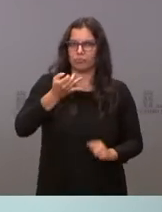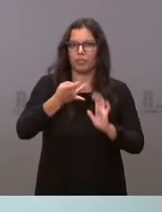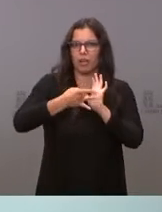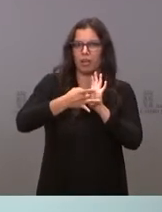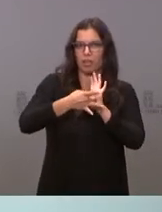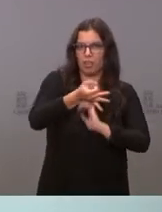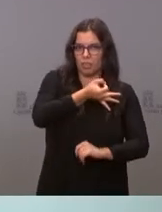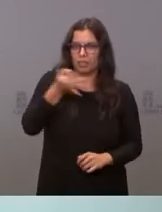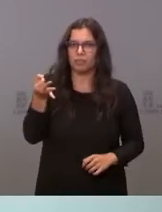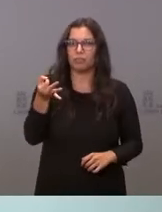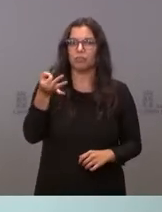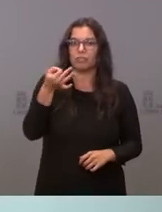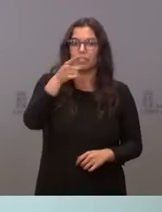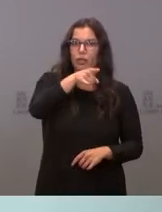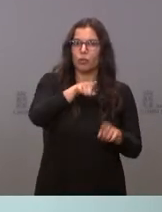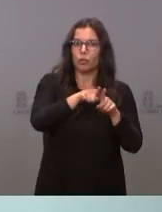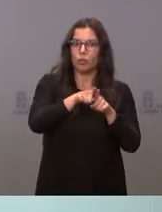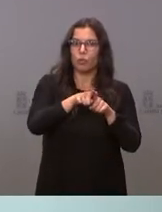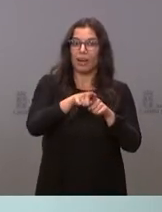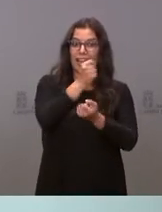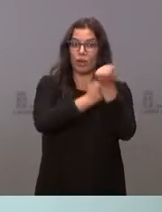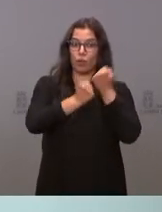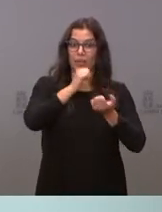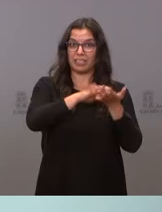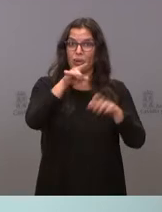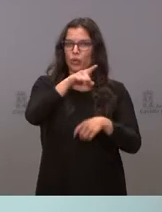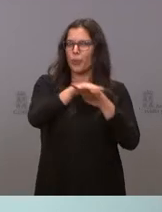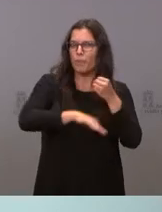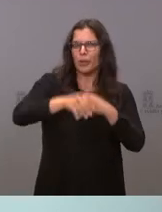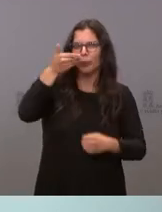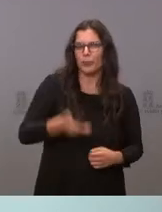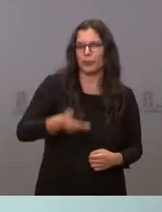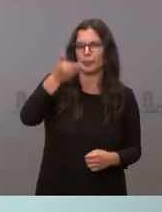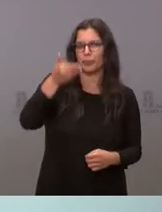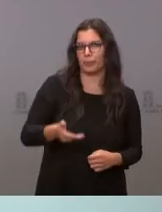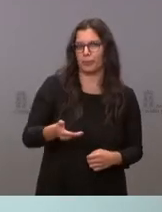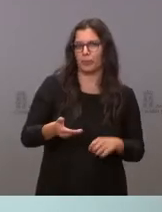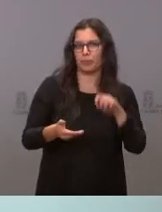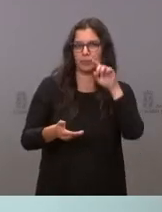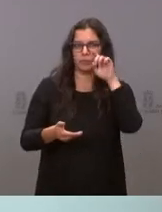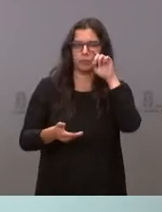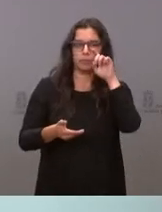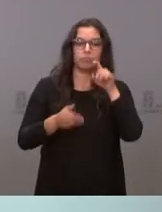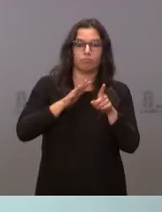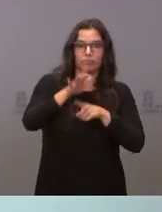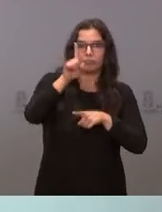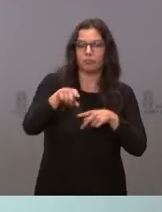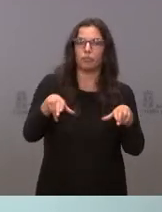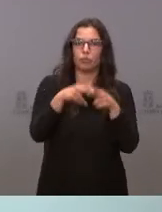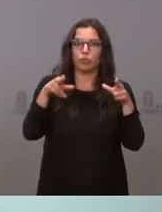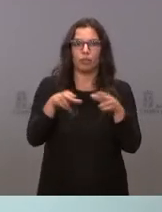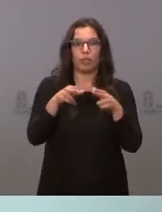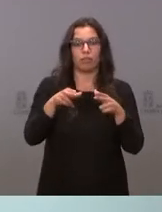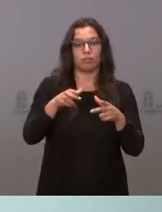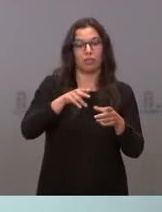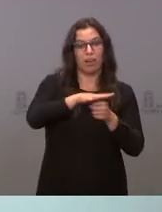y siendo un pilar de la economía de Castilla y León, un pilar de nuestra sociedad, de nuestro